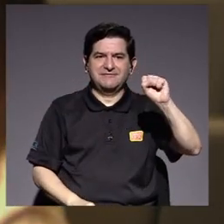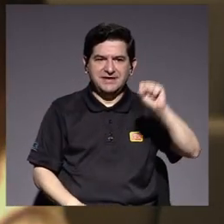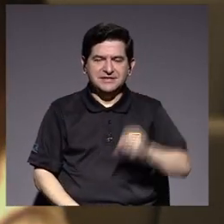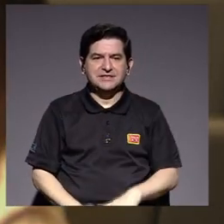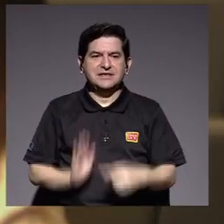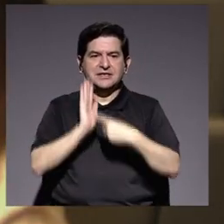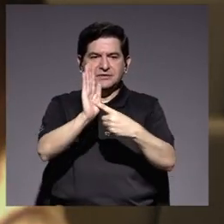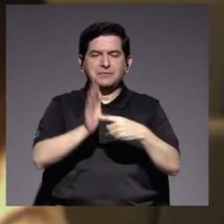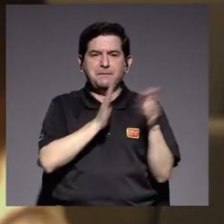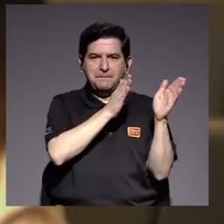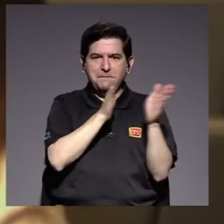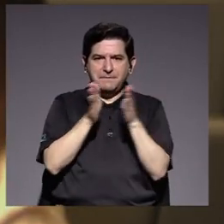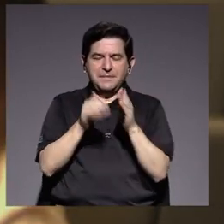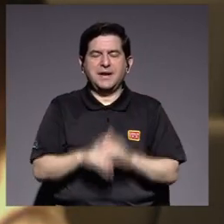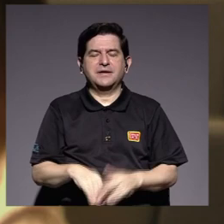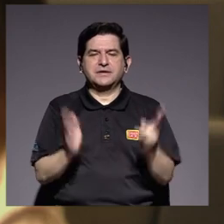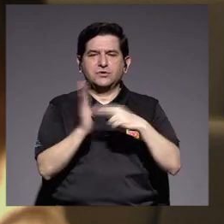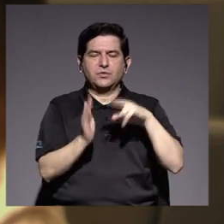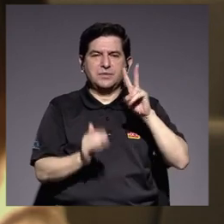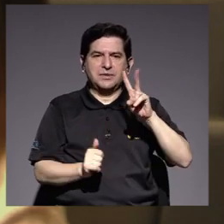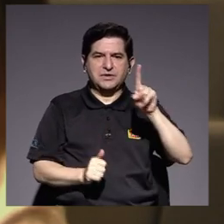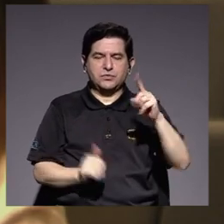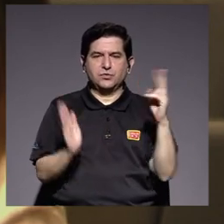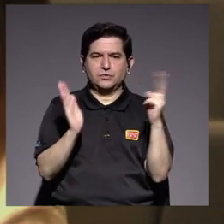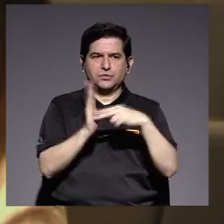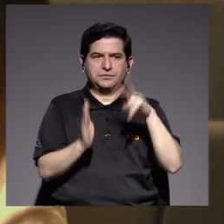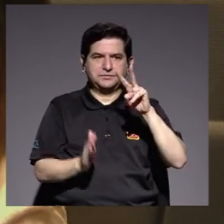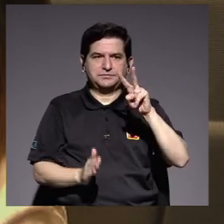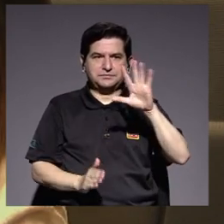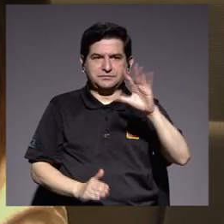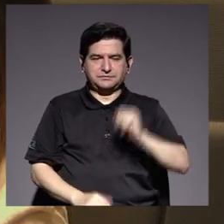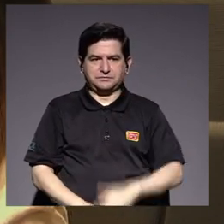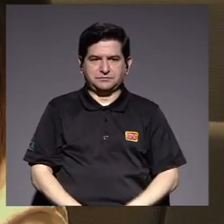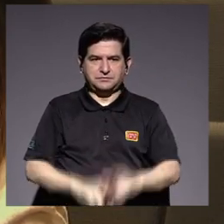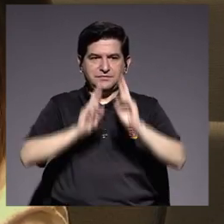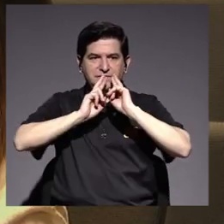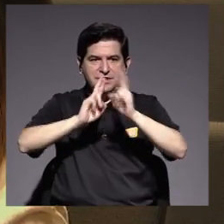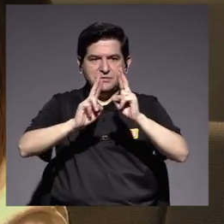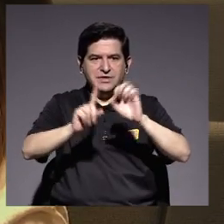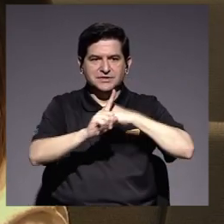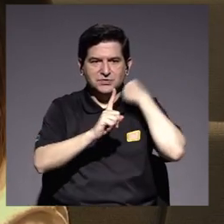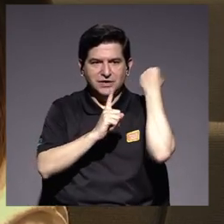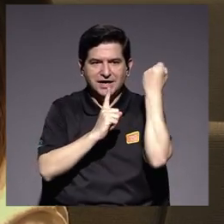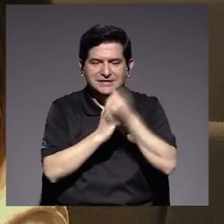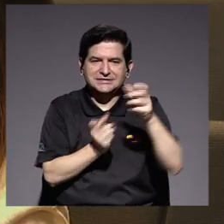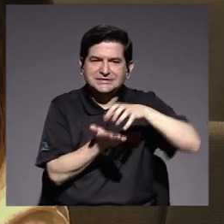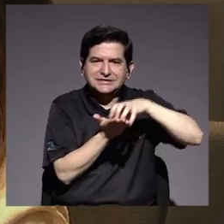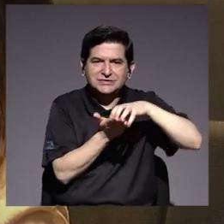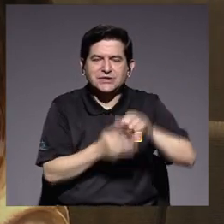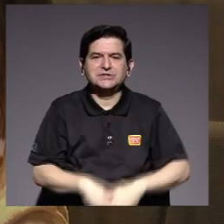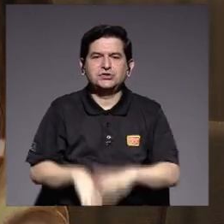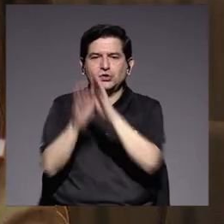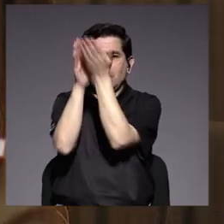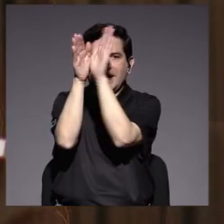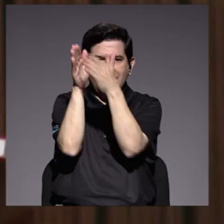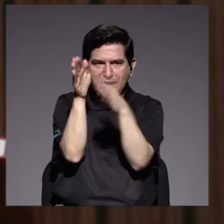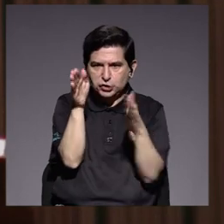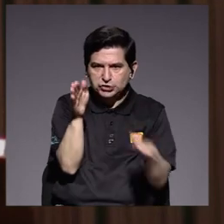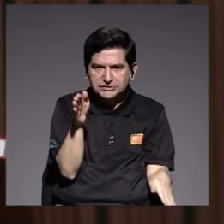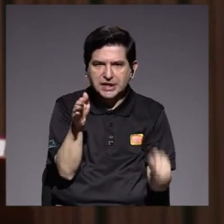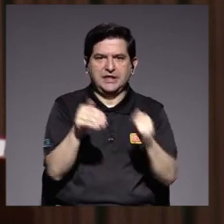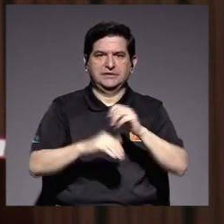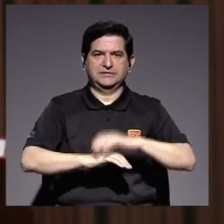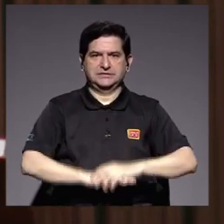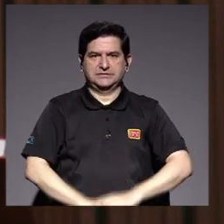presentar el Planes 2021-2025, responder a cuestionamientos ante la Contraloría General de la